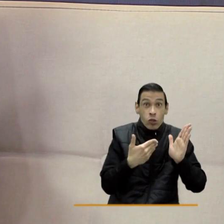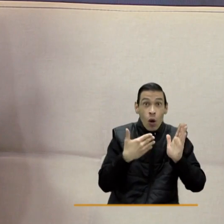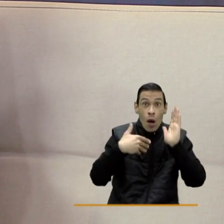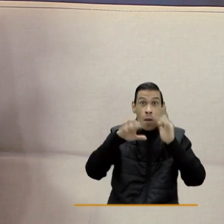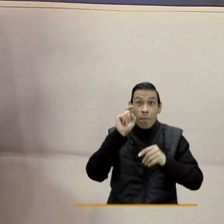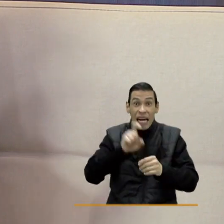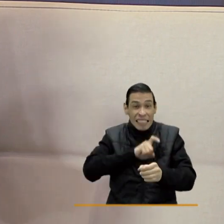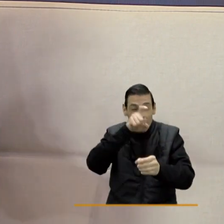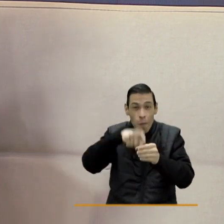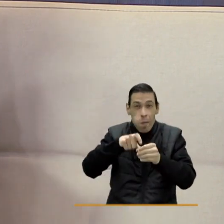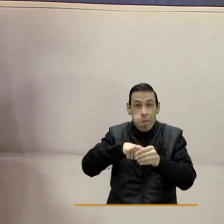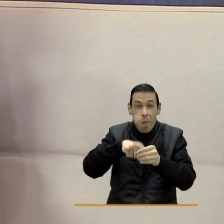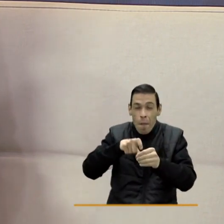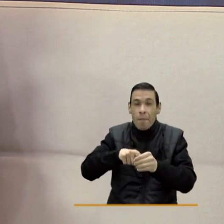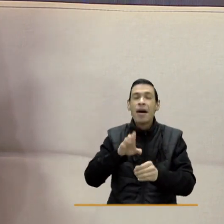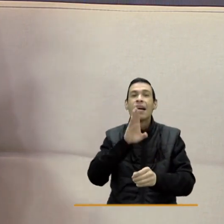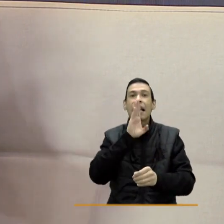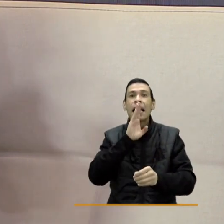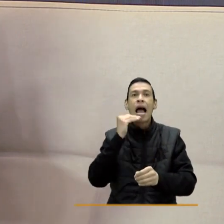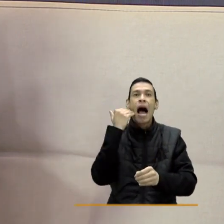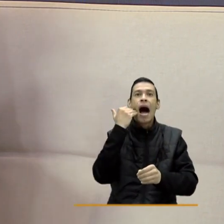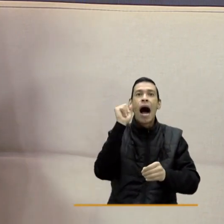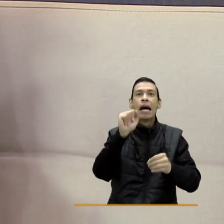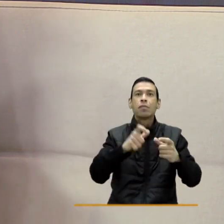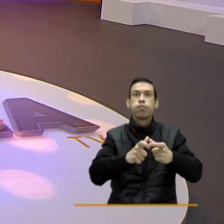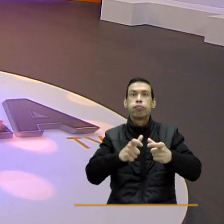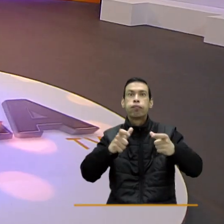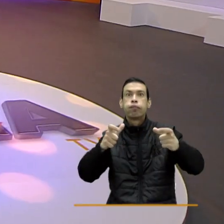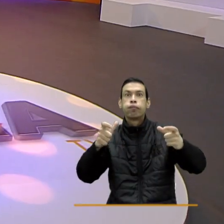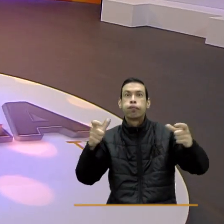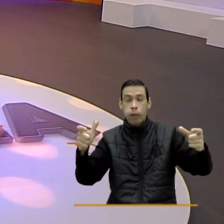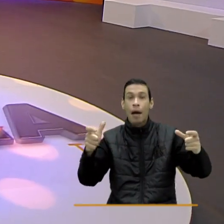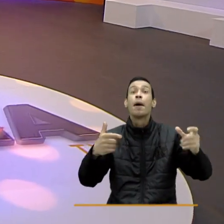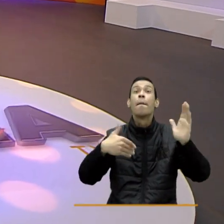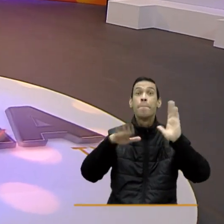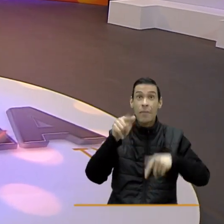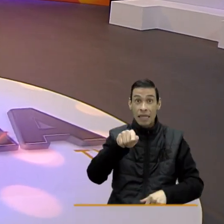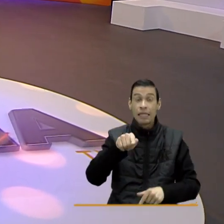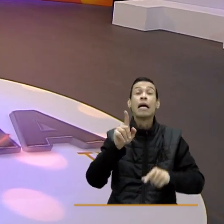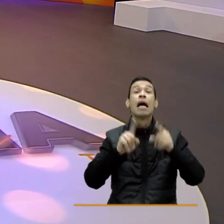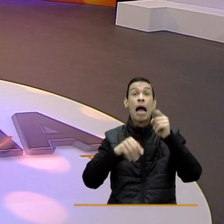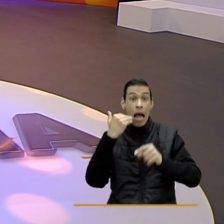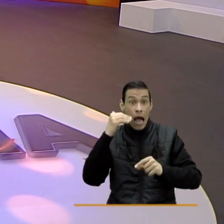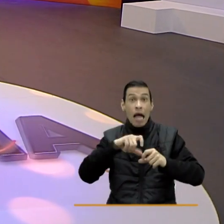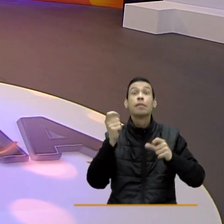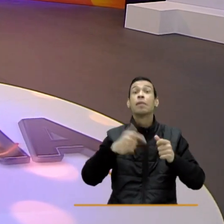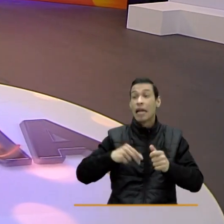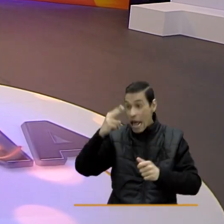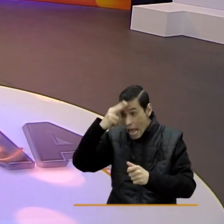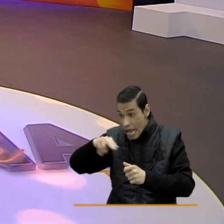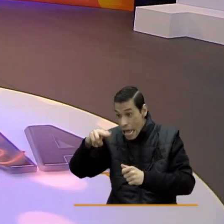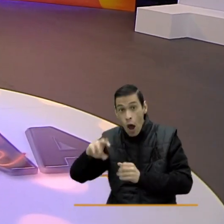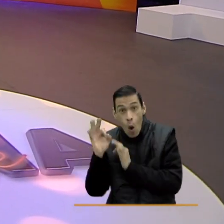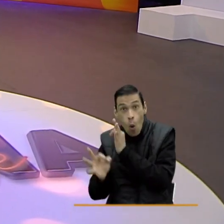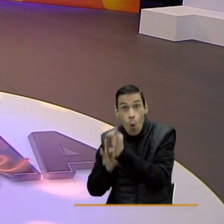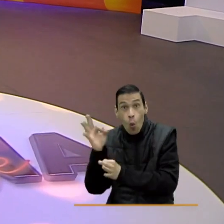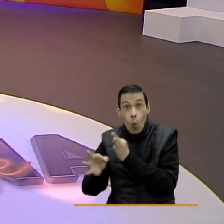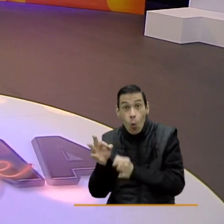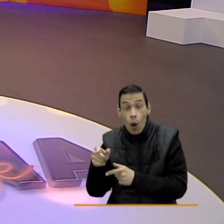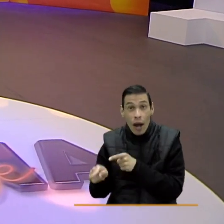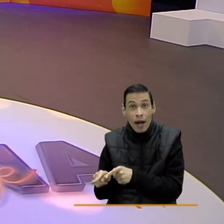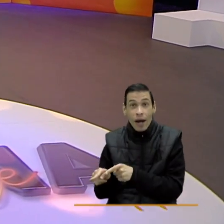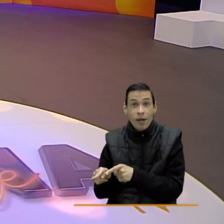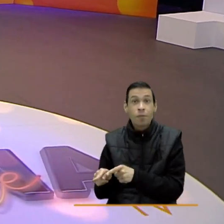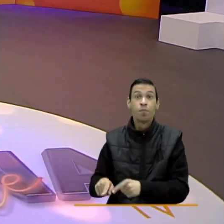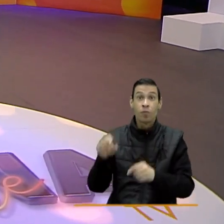más accede es increíble, son mujeres. El mayor número son mujeres y muchas de ellas son madres cabeza de familia. En las